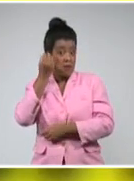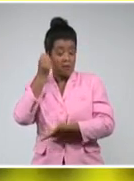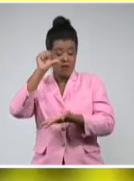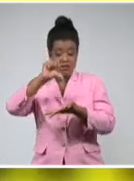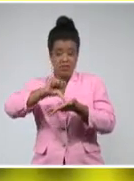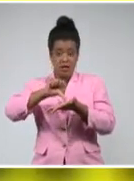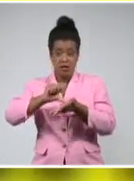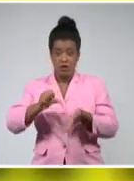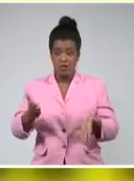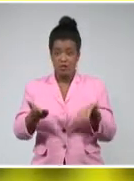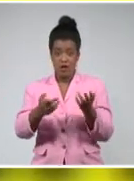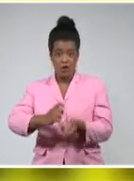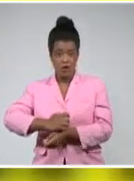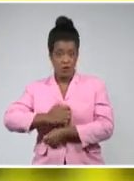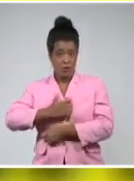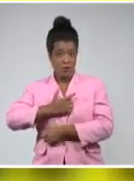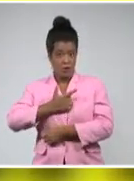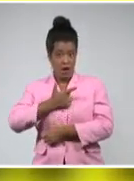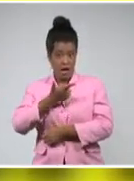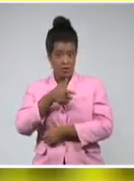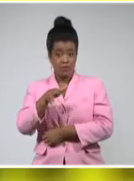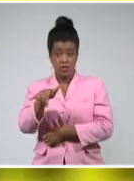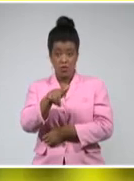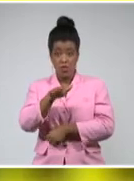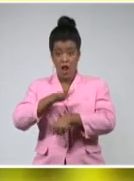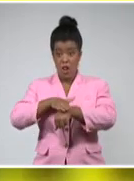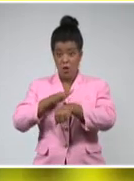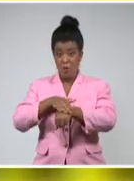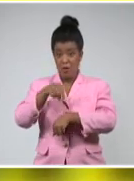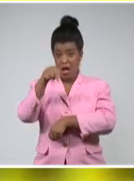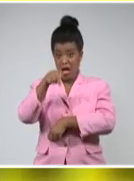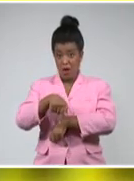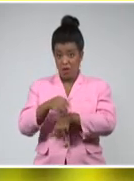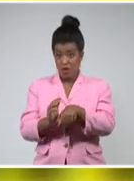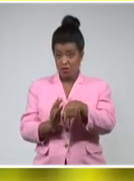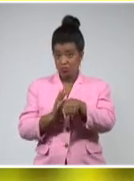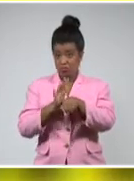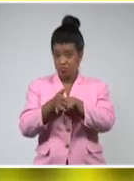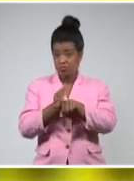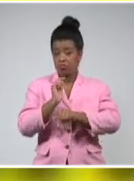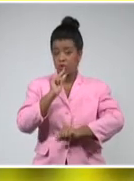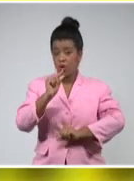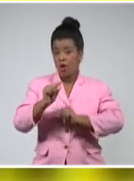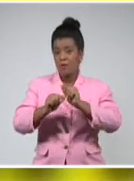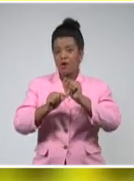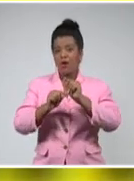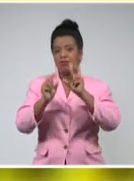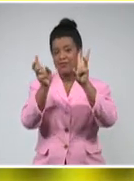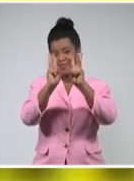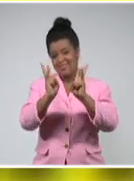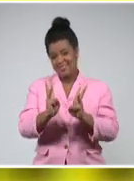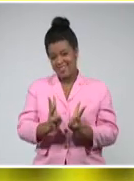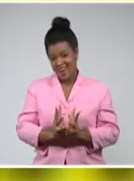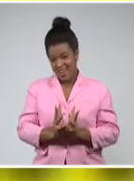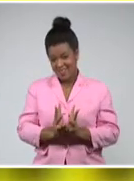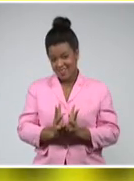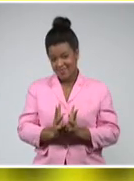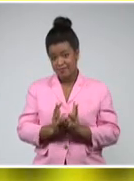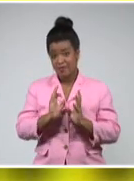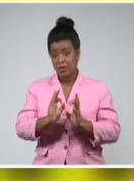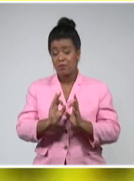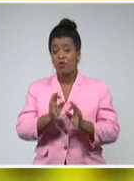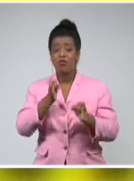de las Artes Visuales y a causa del contexto pandémico, ha transitado por la web. Atemperaba el lenguaje y las dinámicas